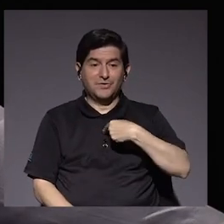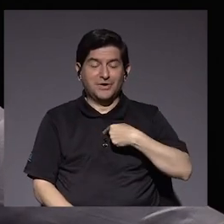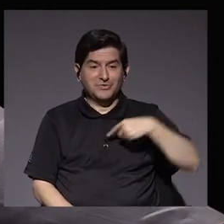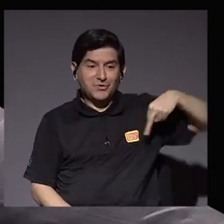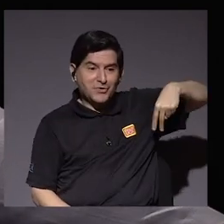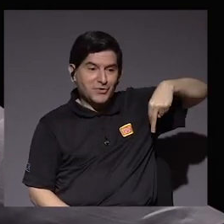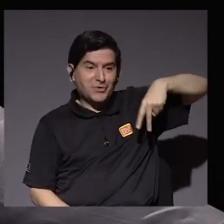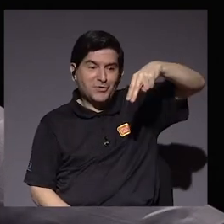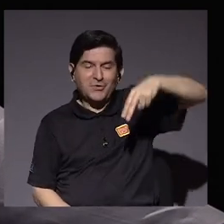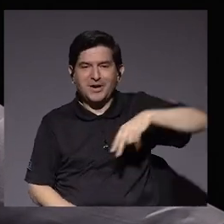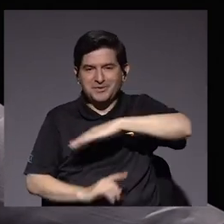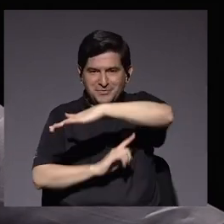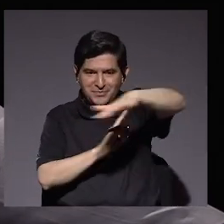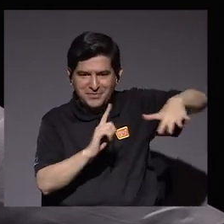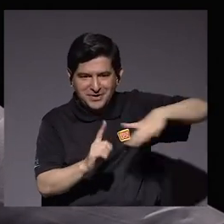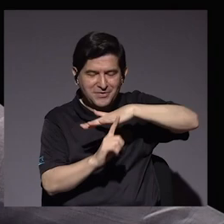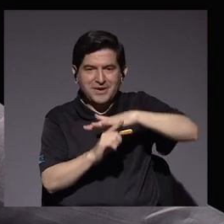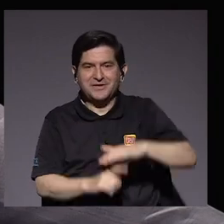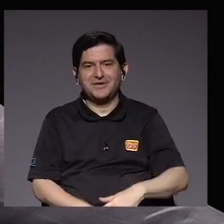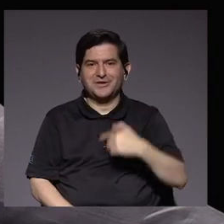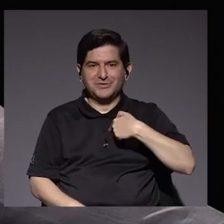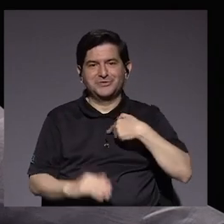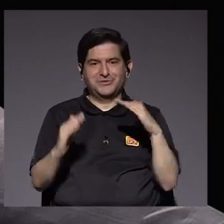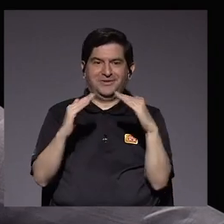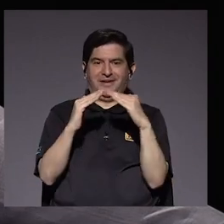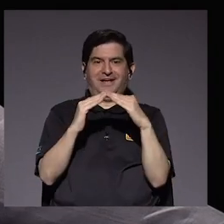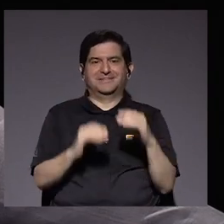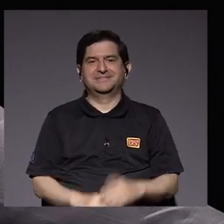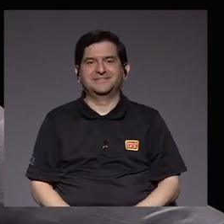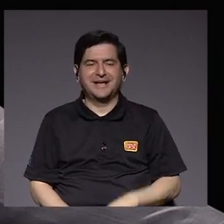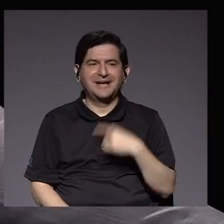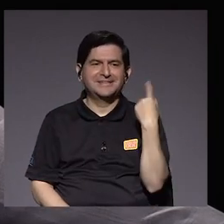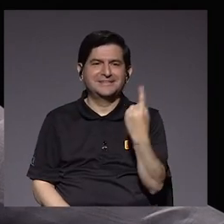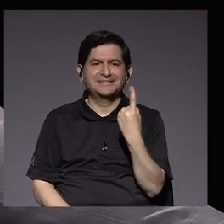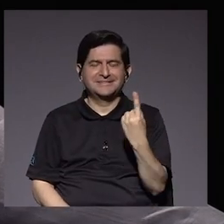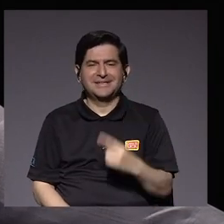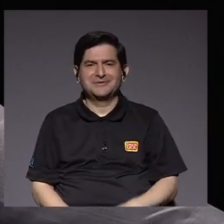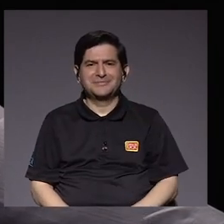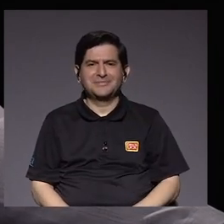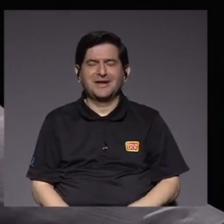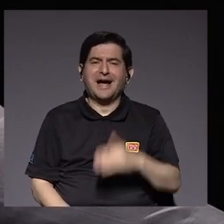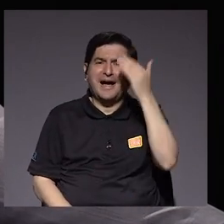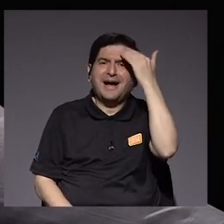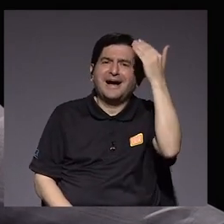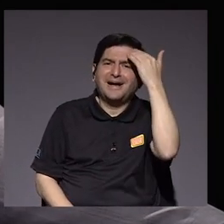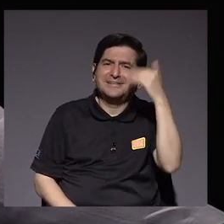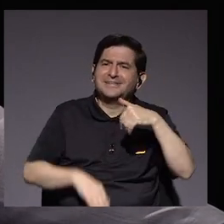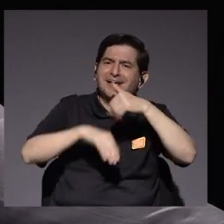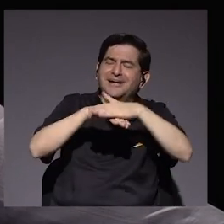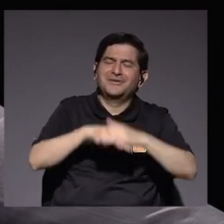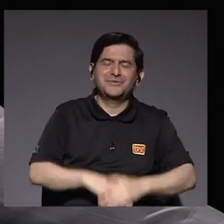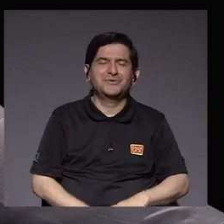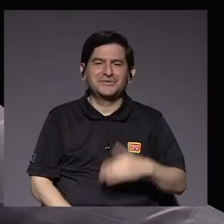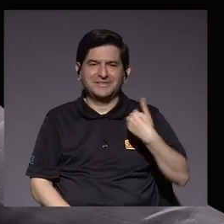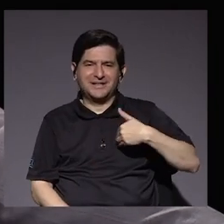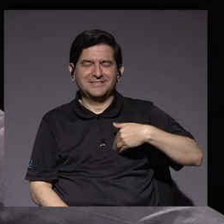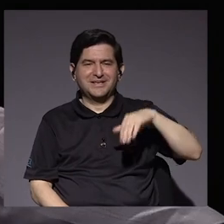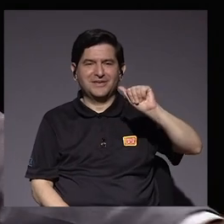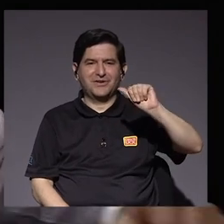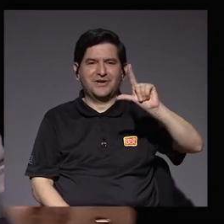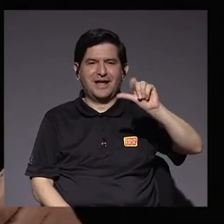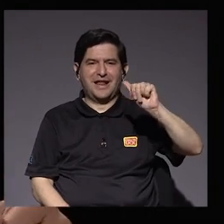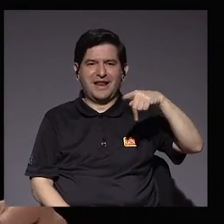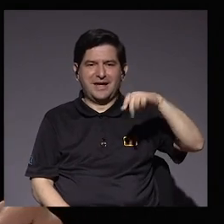en los alrededores del lugar donde vivo, siempre me le envían saludos a don Alberto, así que se ha convertido en una